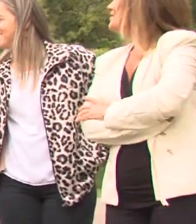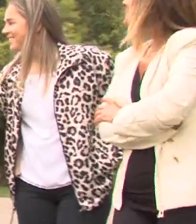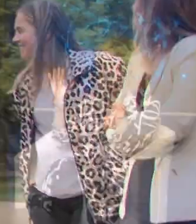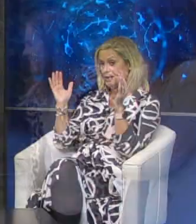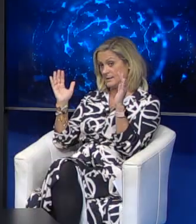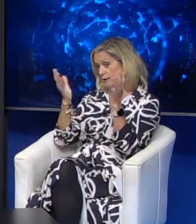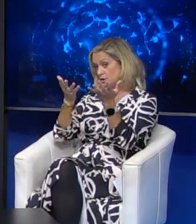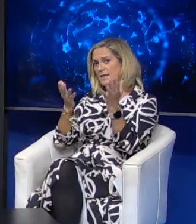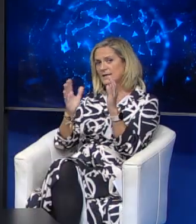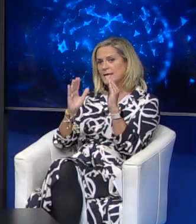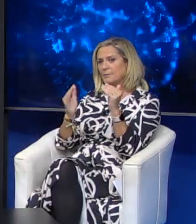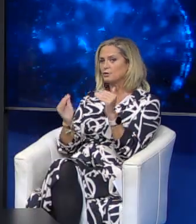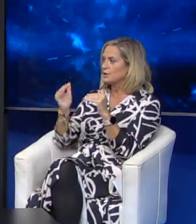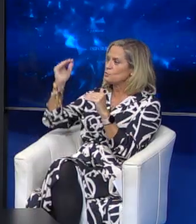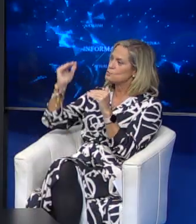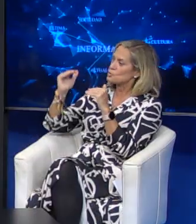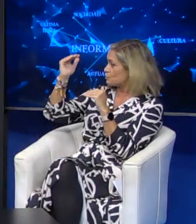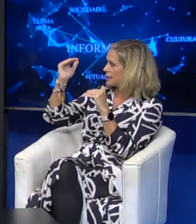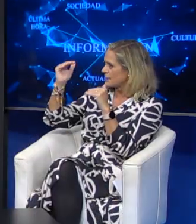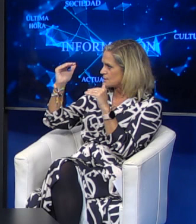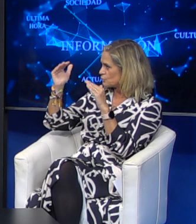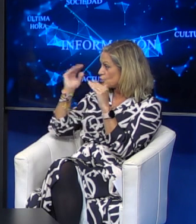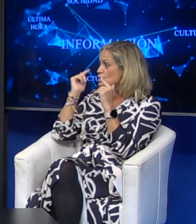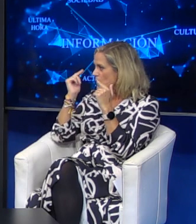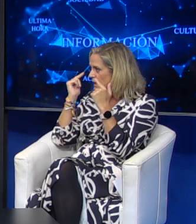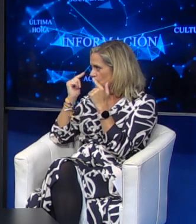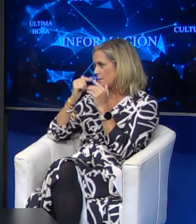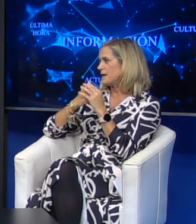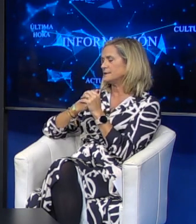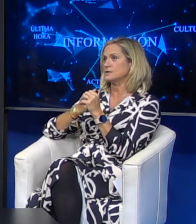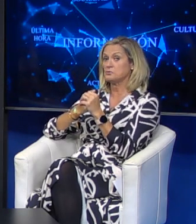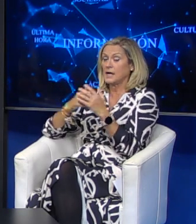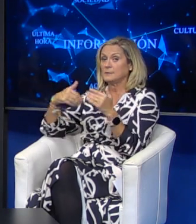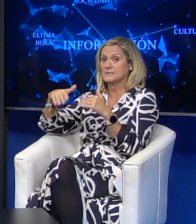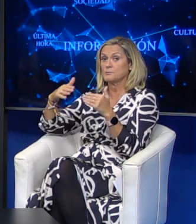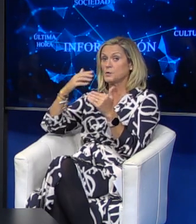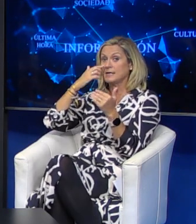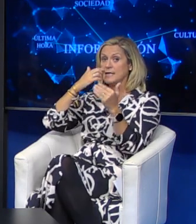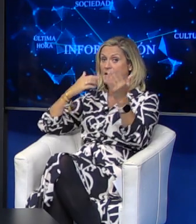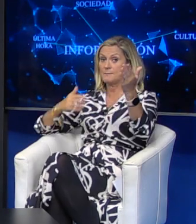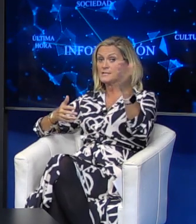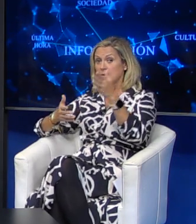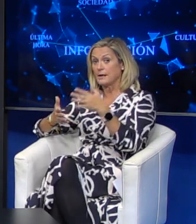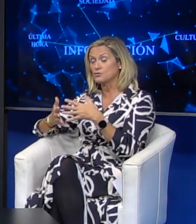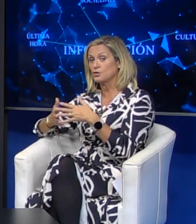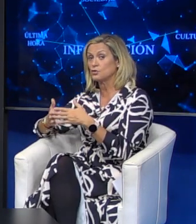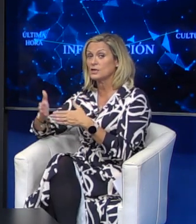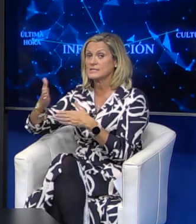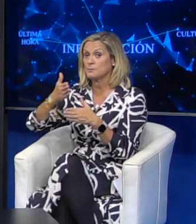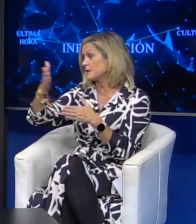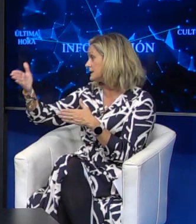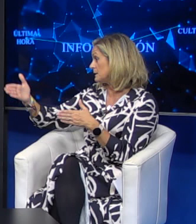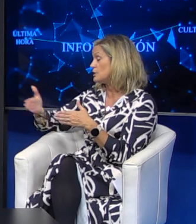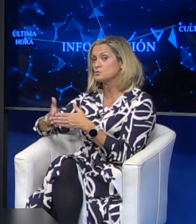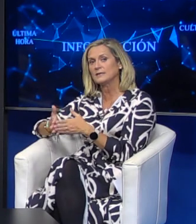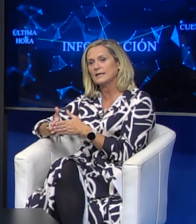rodeaba, que lo tiene, pero tenía unos muros muy grandes donde no se veía lo que había detrás, ¿no? La gente pasábamos por ahí, además, para los que no lo conozcan,